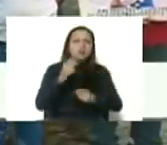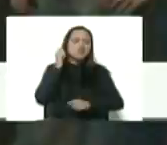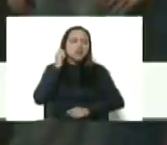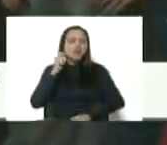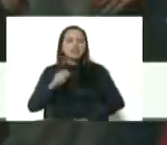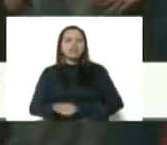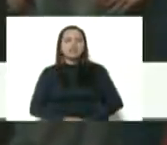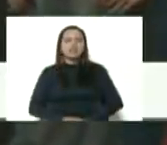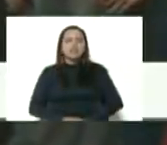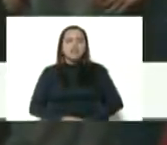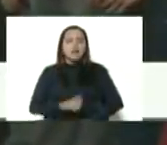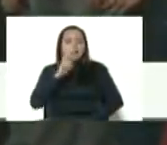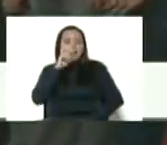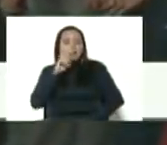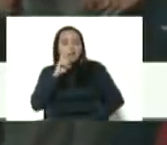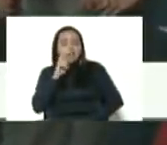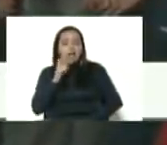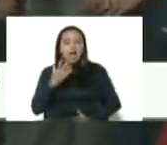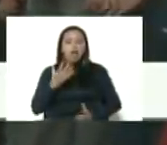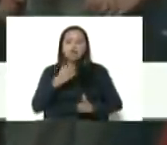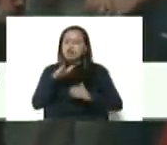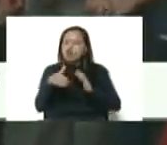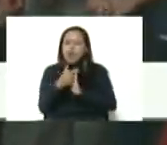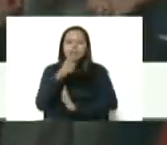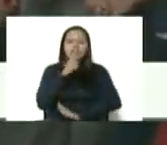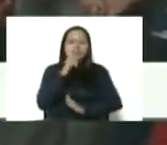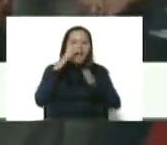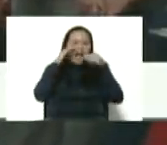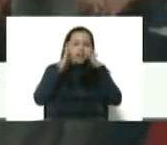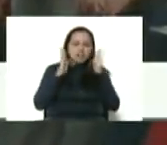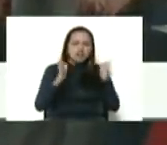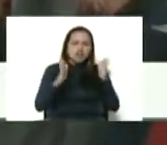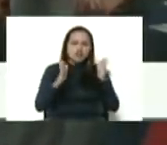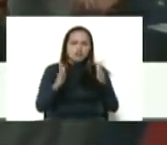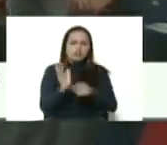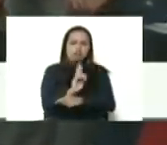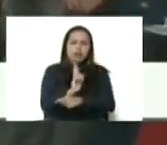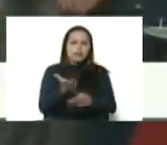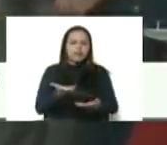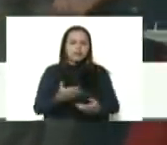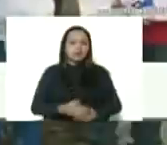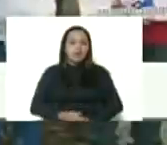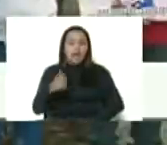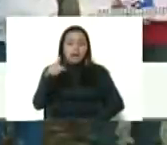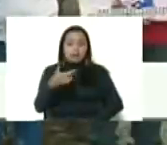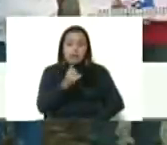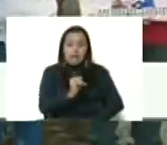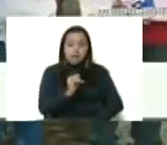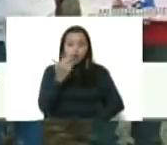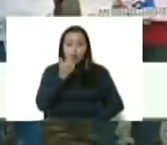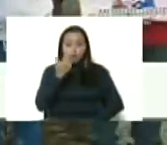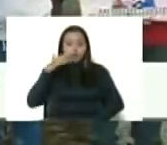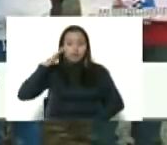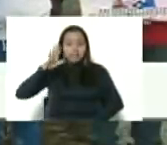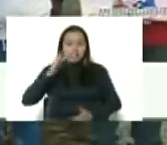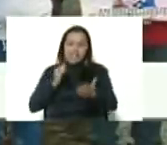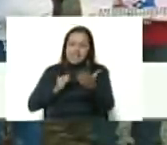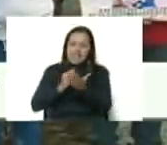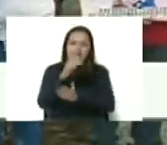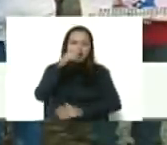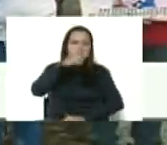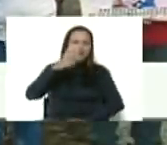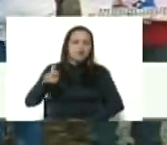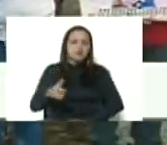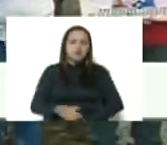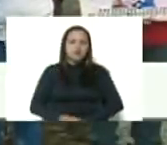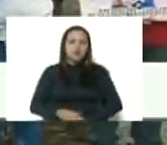bueno, todas las dificultades que se presentan para darle la atención oportuna. Nosotros seguimos acá, comprometidos y leales al pueblo,